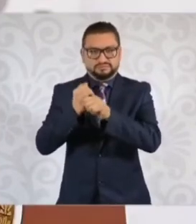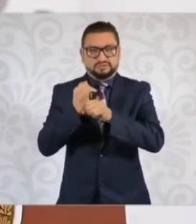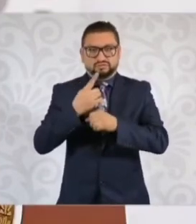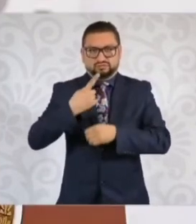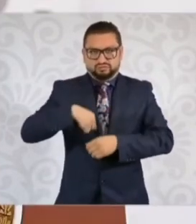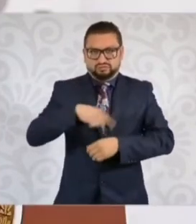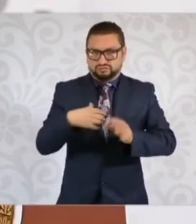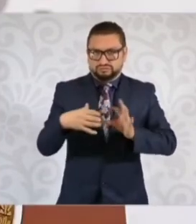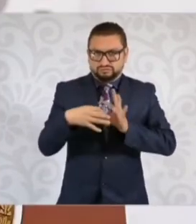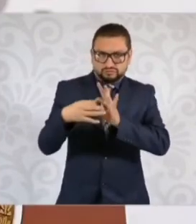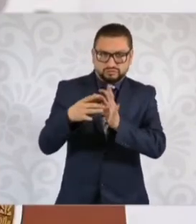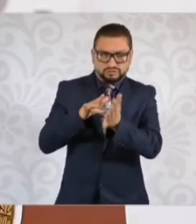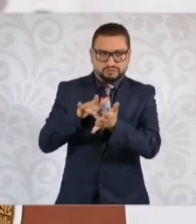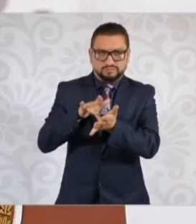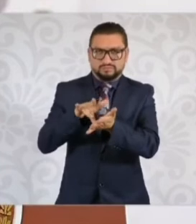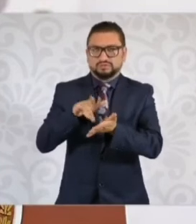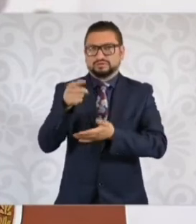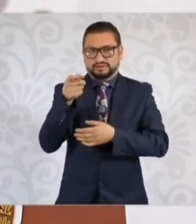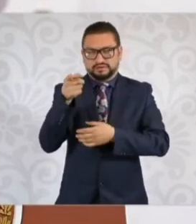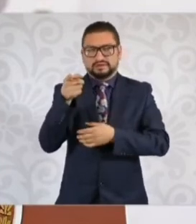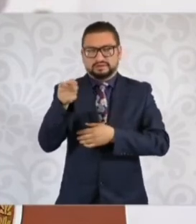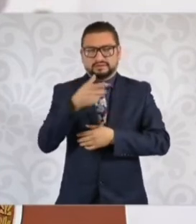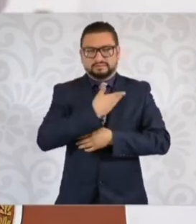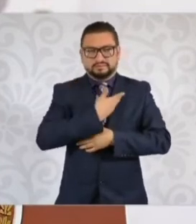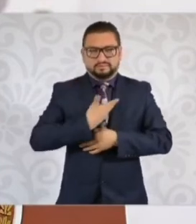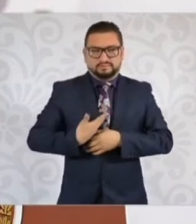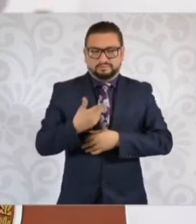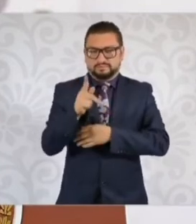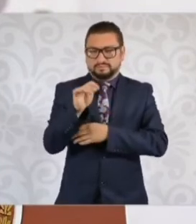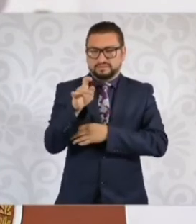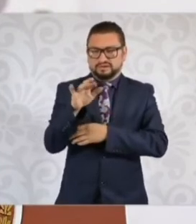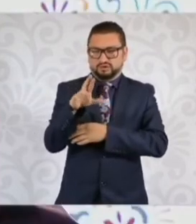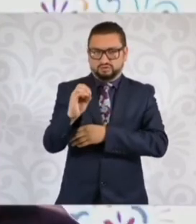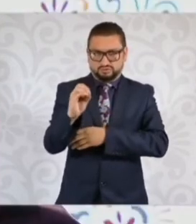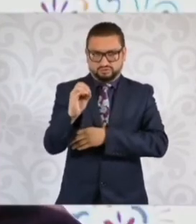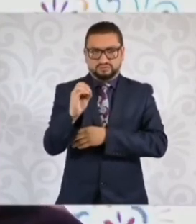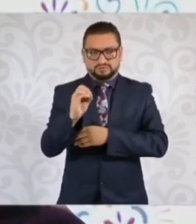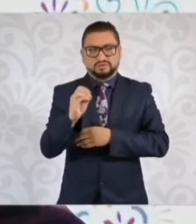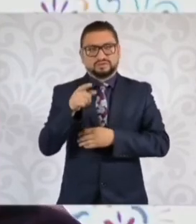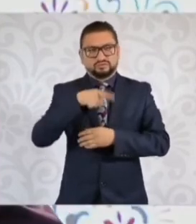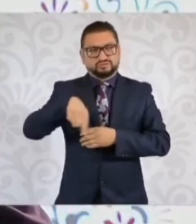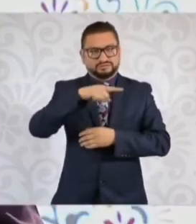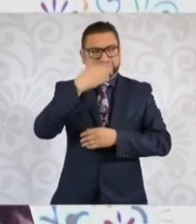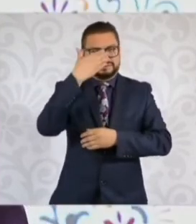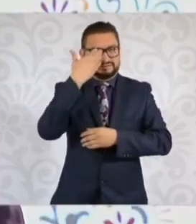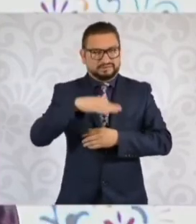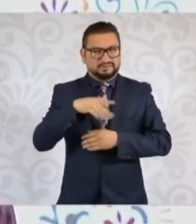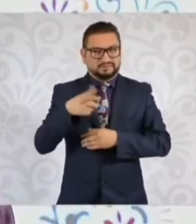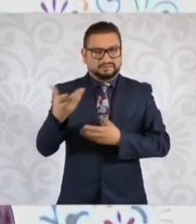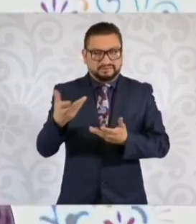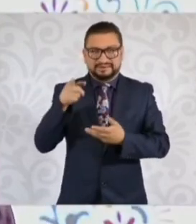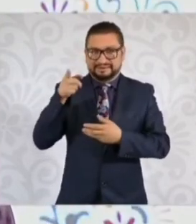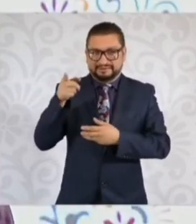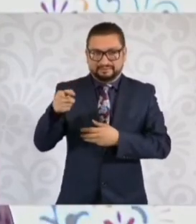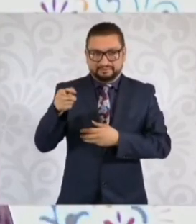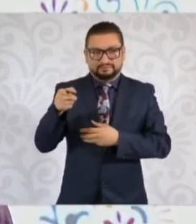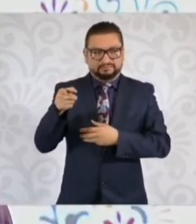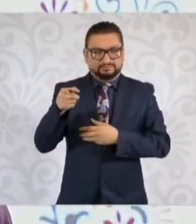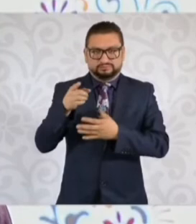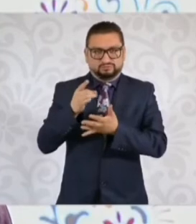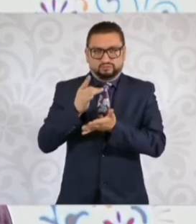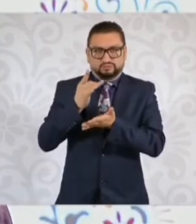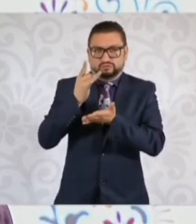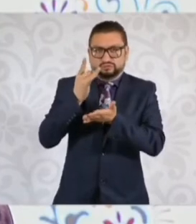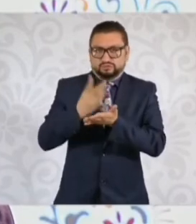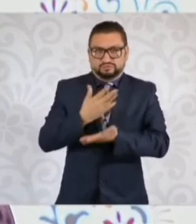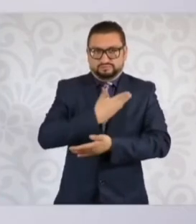nuestra solidaridad con el presidente Petro es, como ustedes saben, prácticamente el único presidente